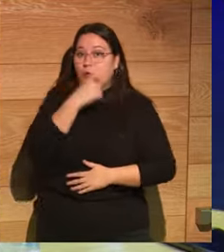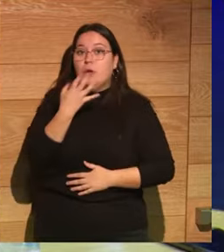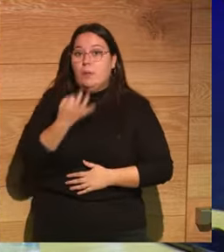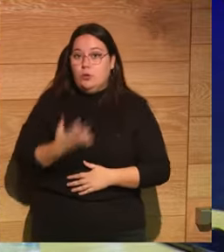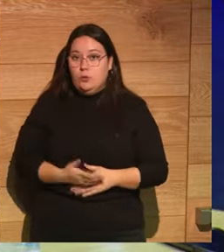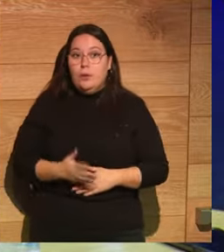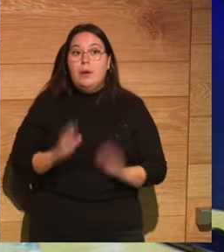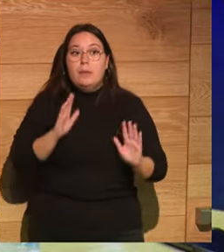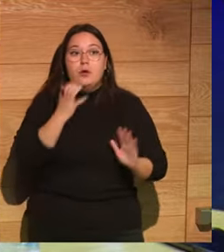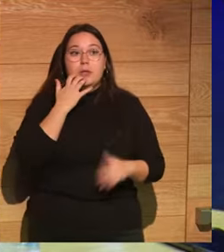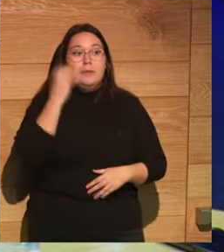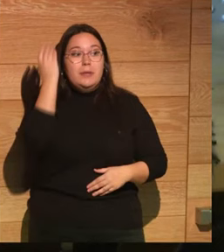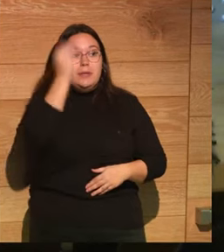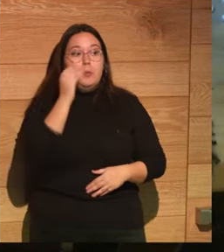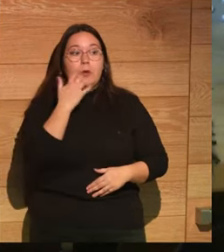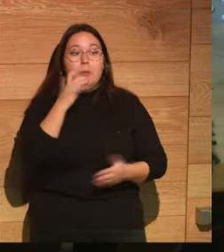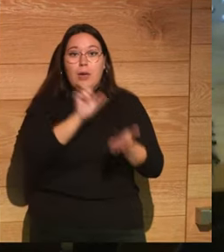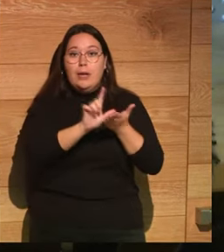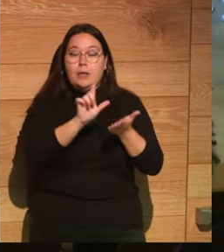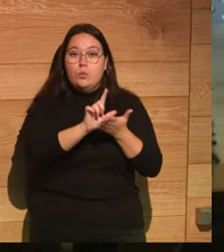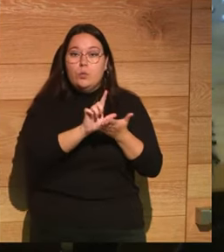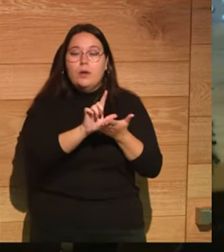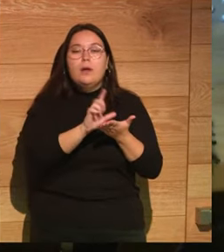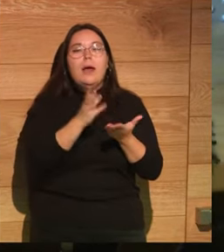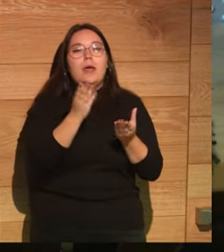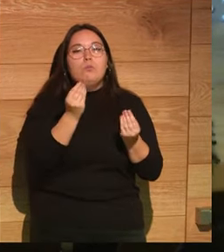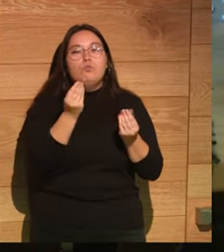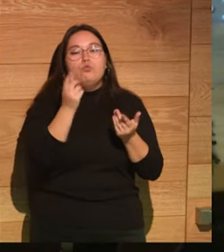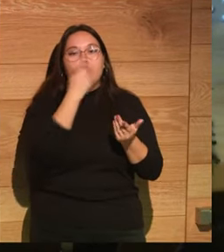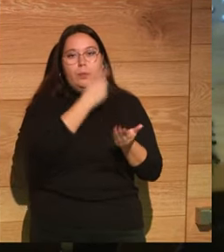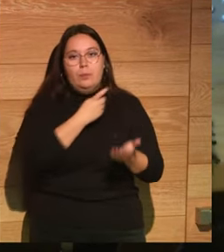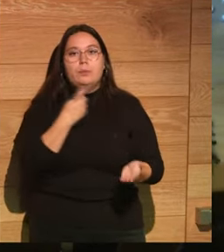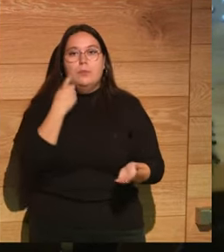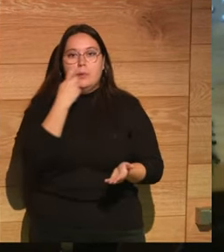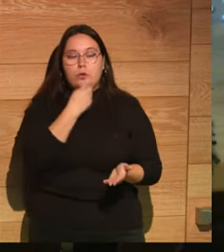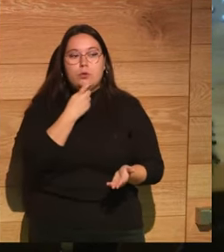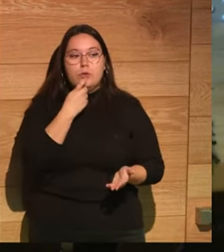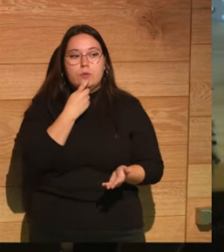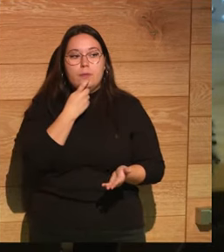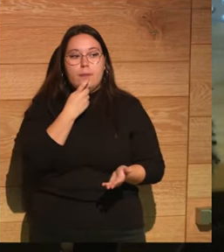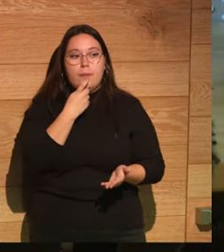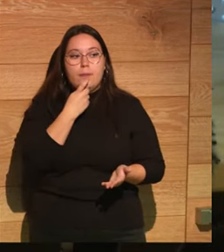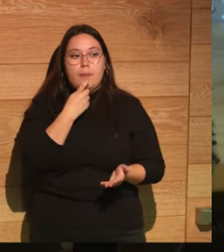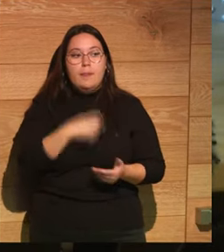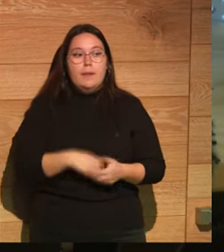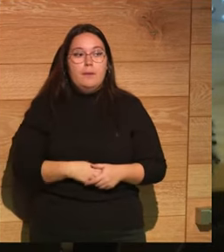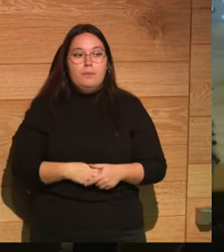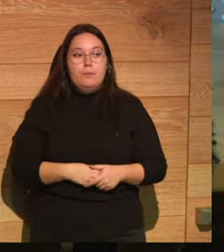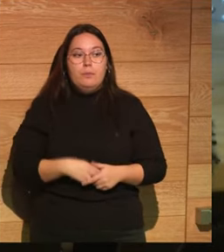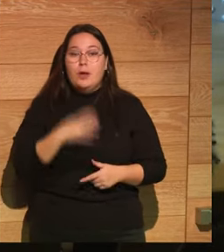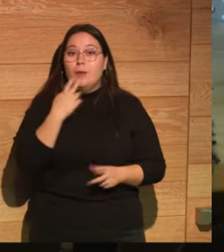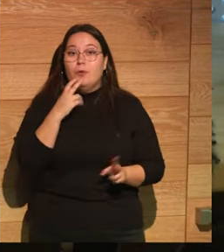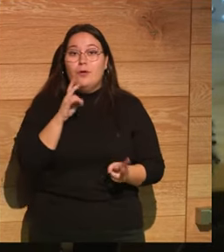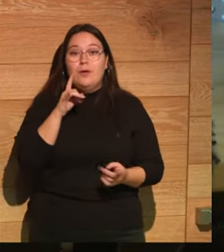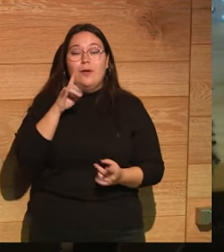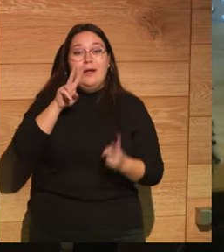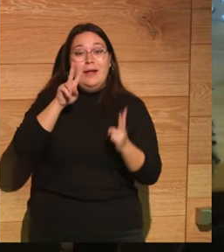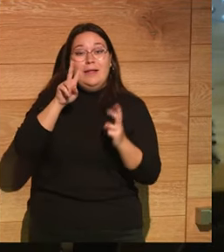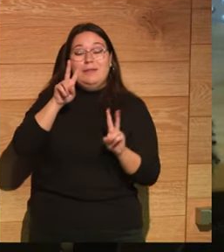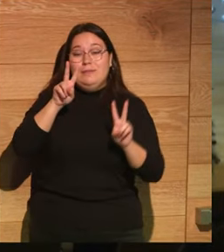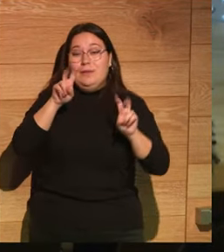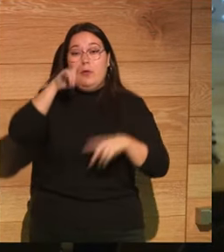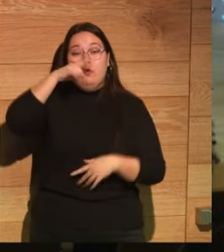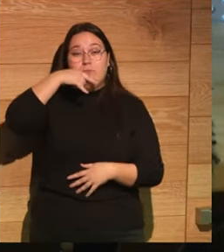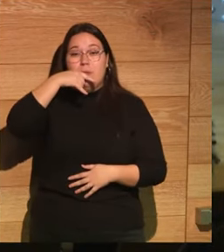mito pero si pensamos por ejemplo en la literatura hay muchos mitos que son hijos de su tiempo los vampiros por ejemplo